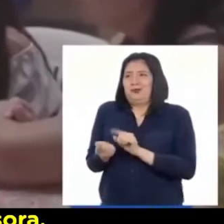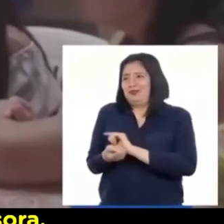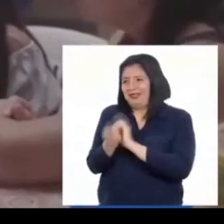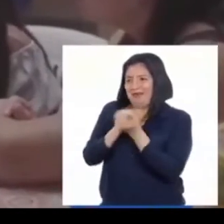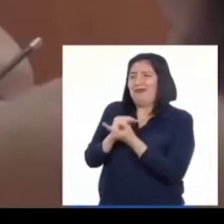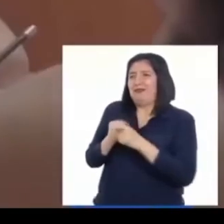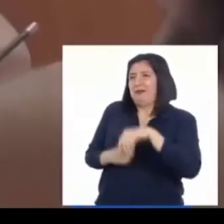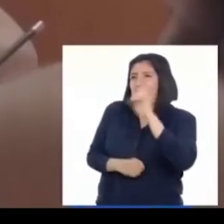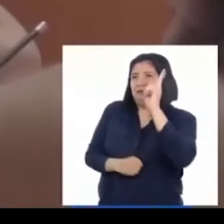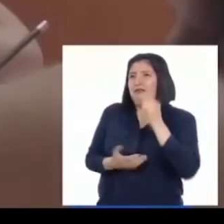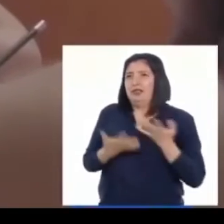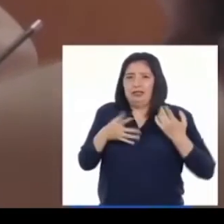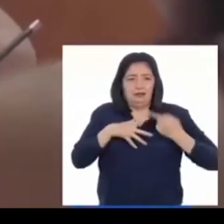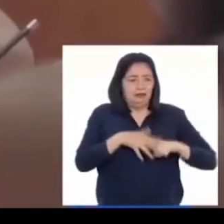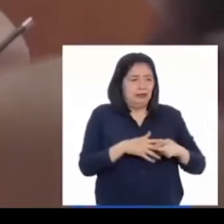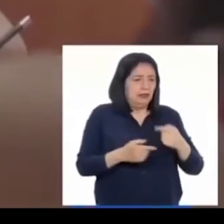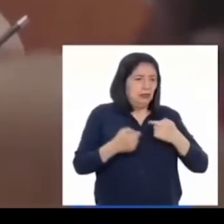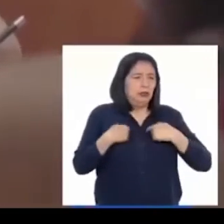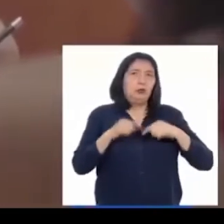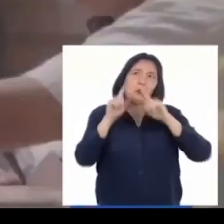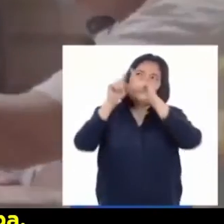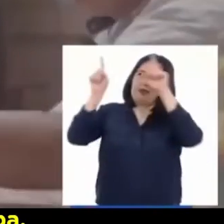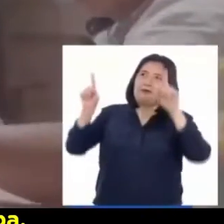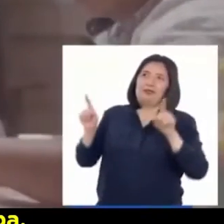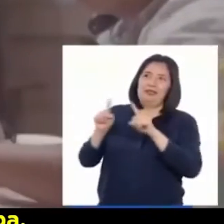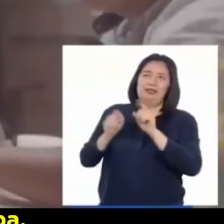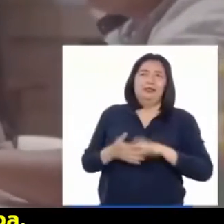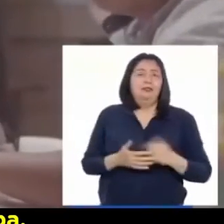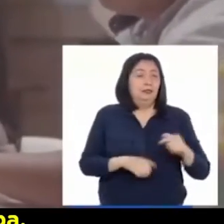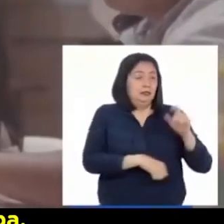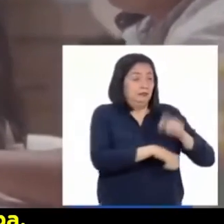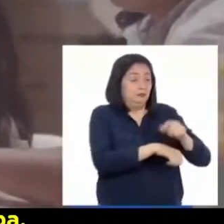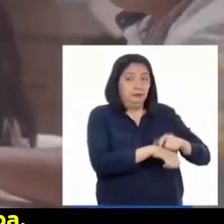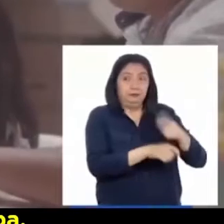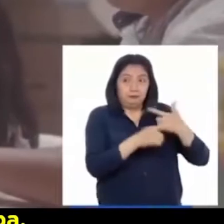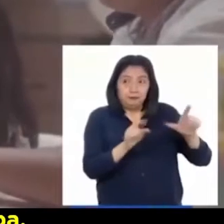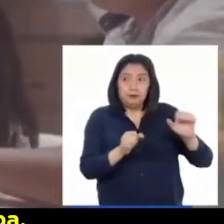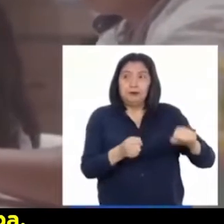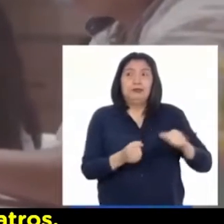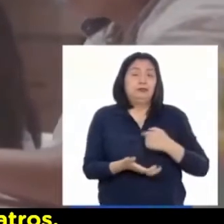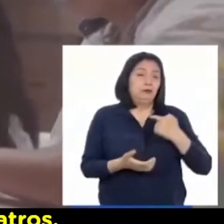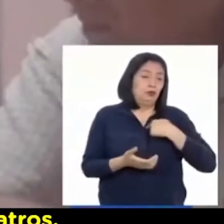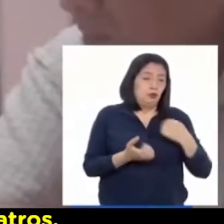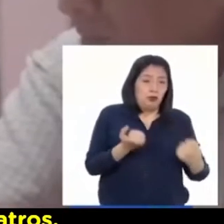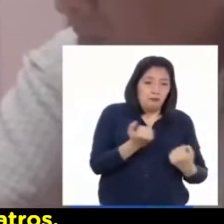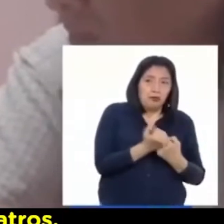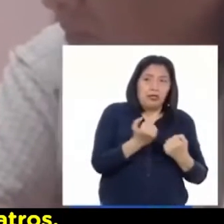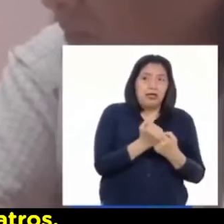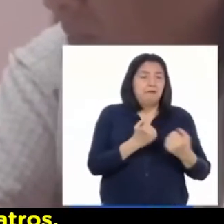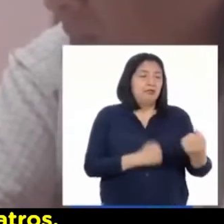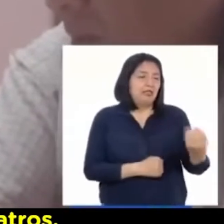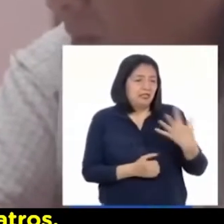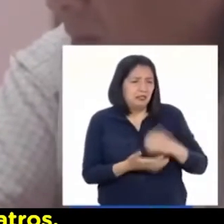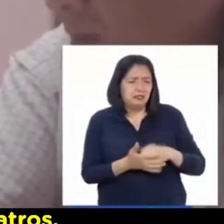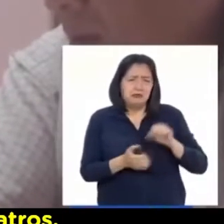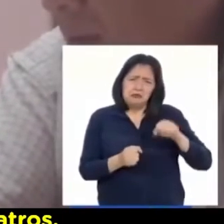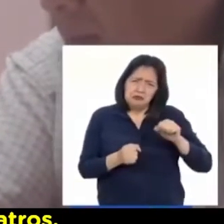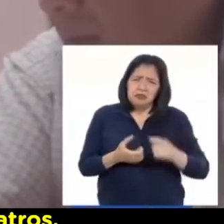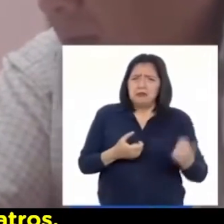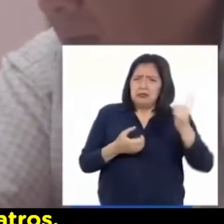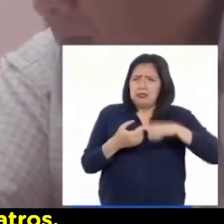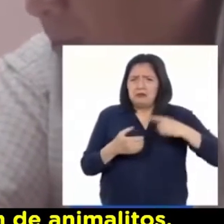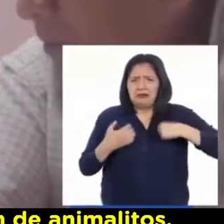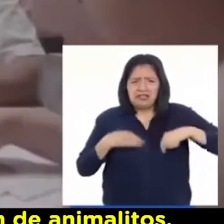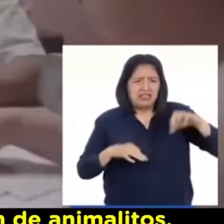profesora porque al comienzo tenía mi pizarrita. En mis tiempos libres yo les apoyaba, me decían también, participaban en sus